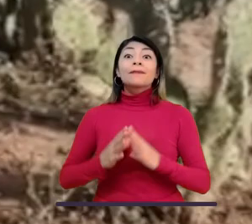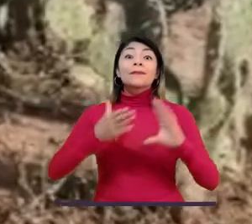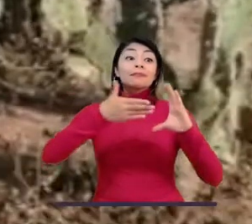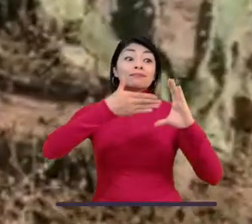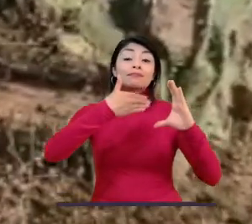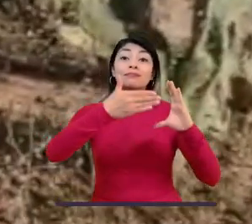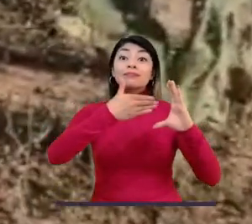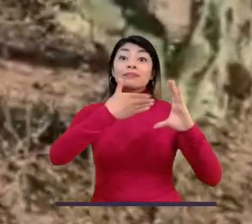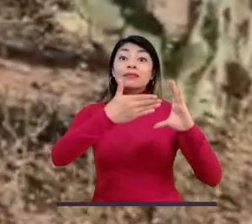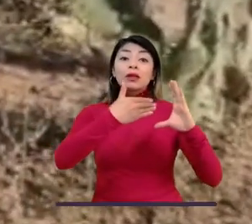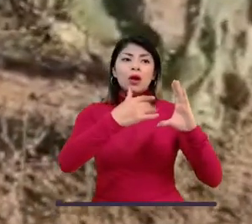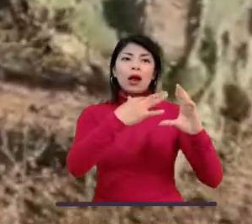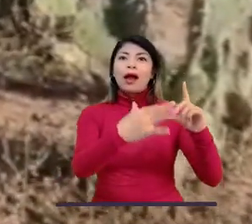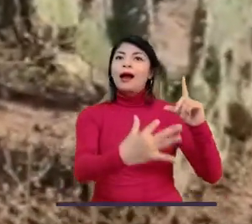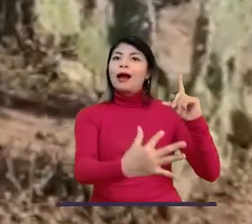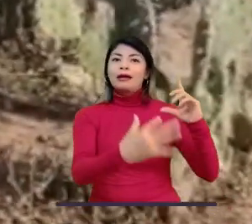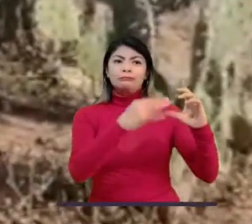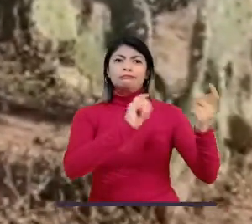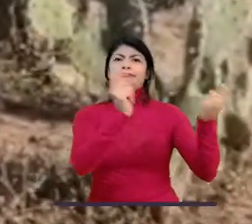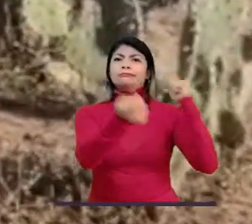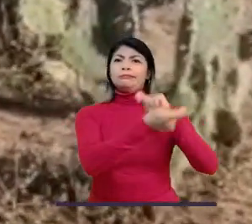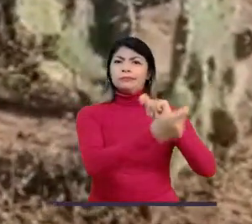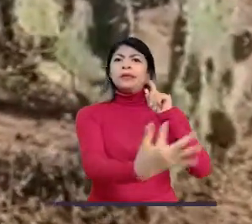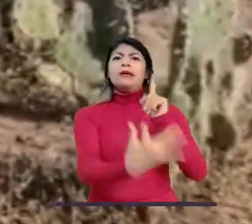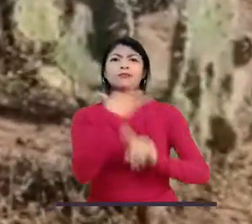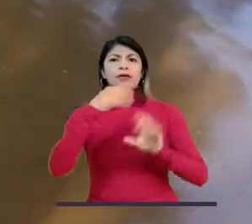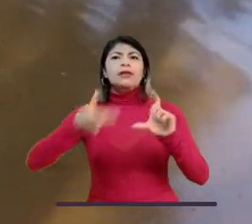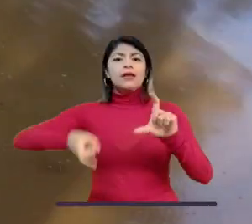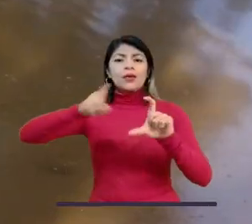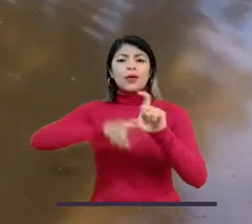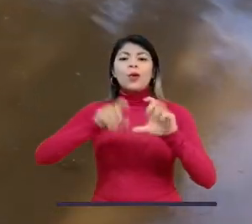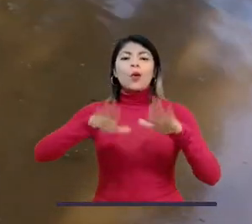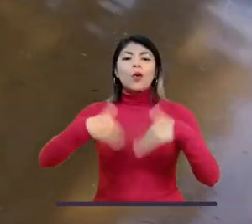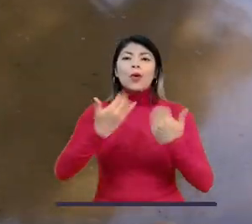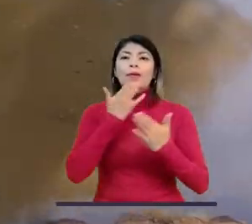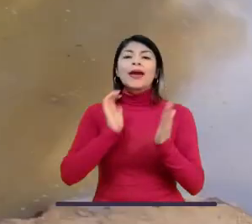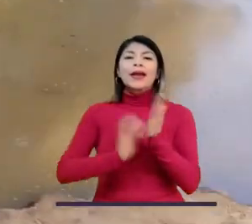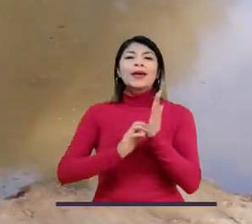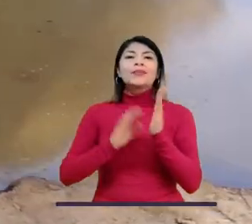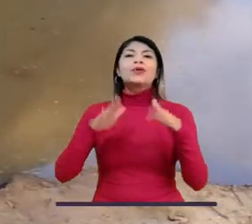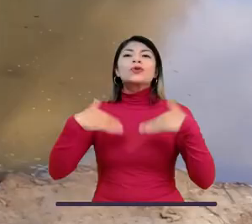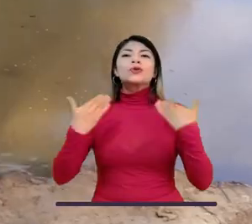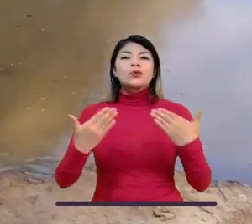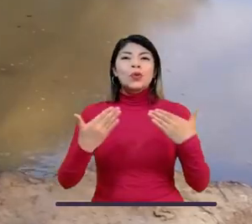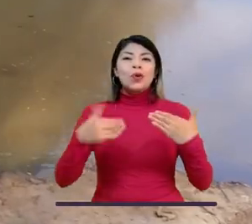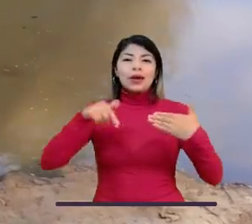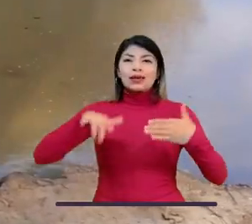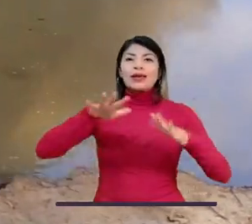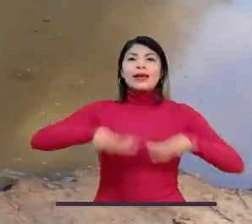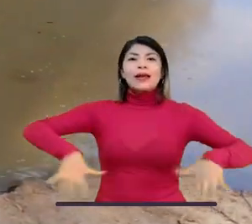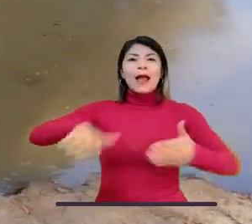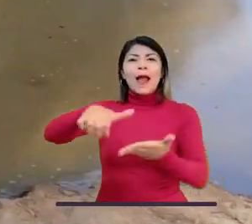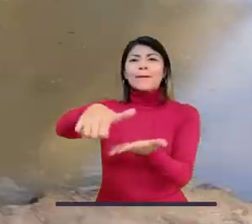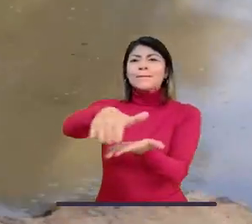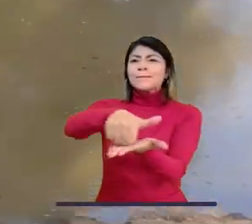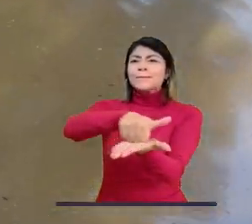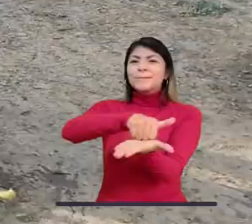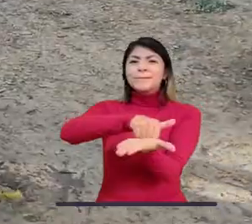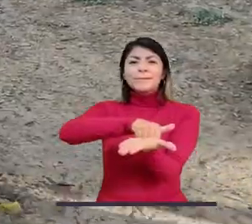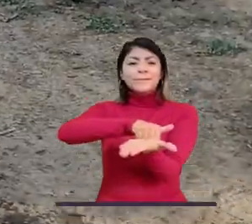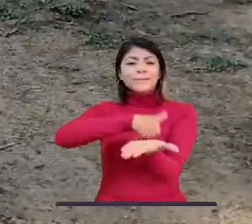El cambio climático afecta a la guajira de diferentes maneras. A través de ella se produce la sequía,